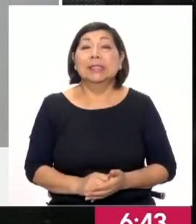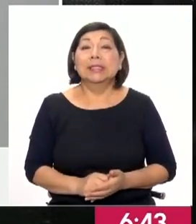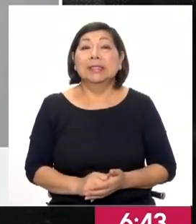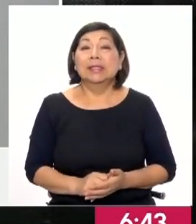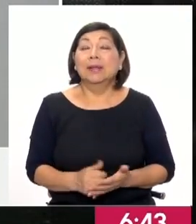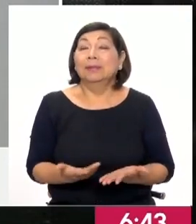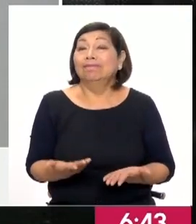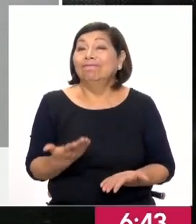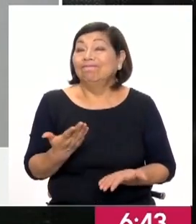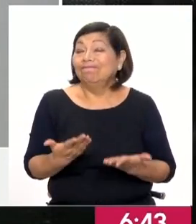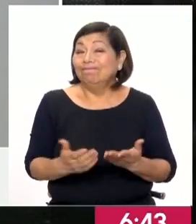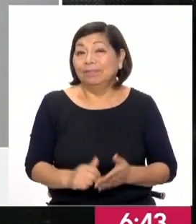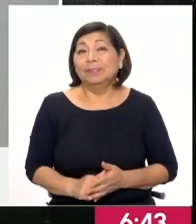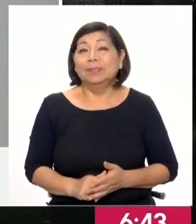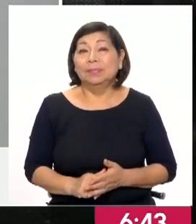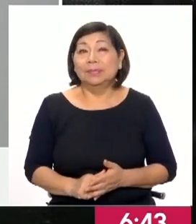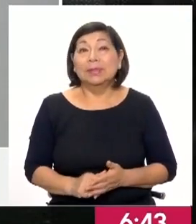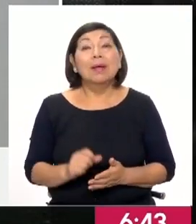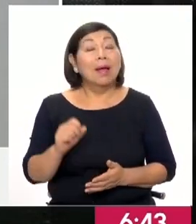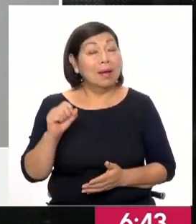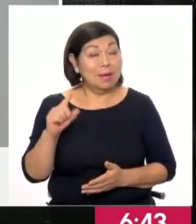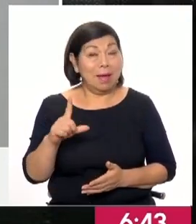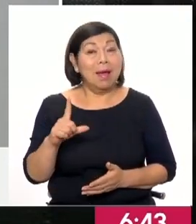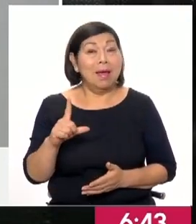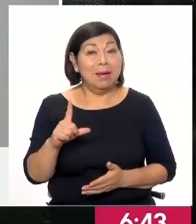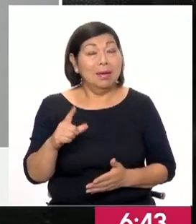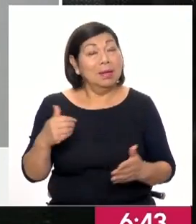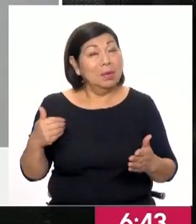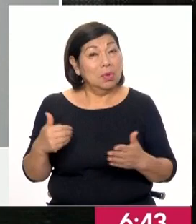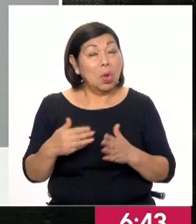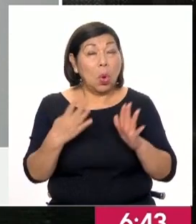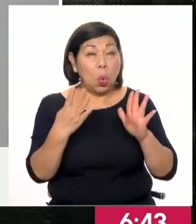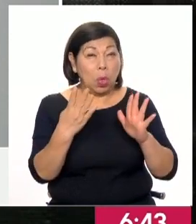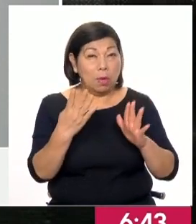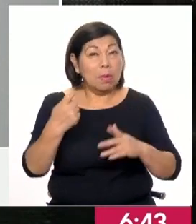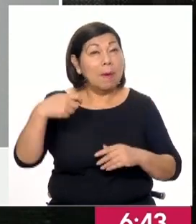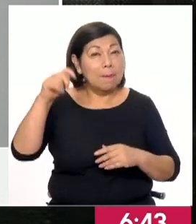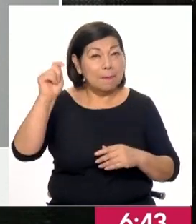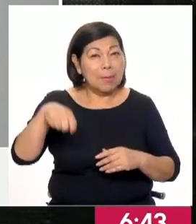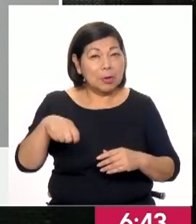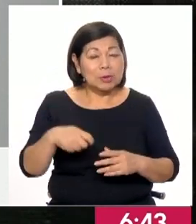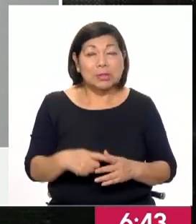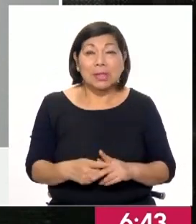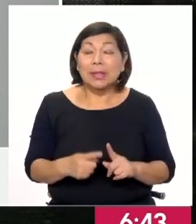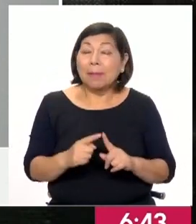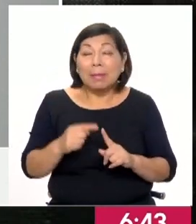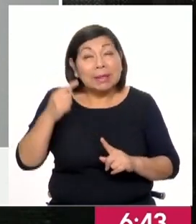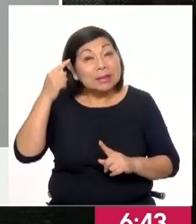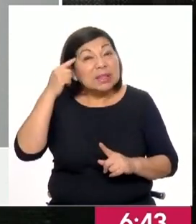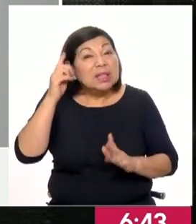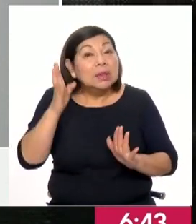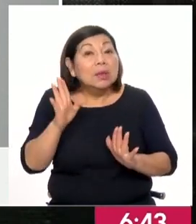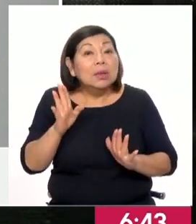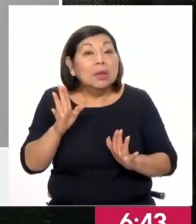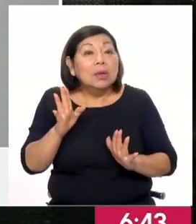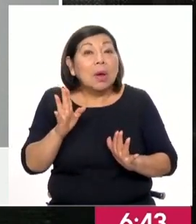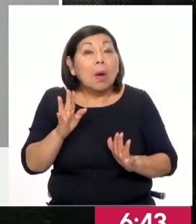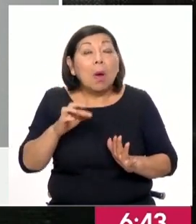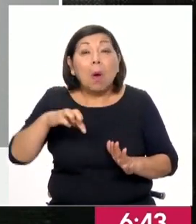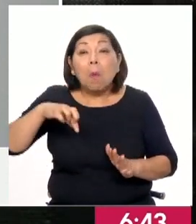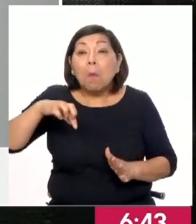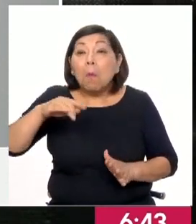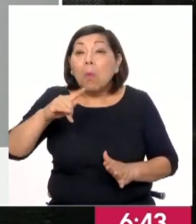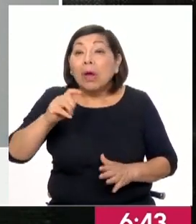todavía es alta, ¿no? Está muy cerca del 9%, ¿no? Pero pensemos, por ejemplo, en Puerto Maldonado, ¿no?